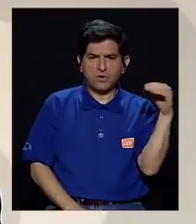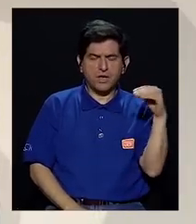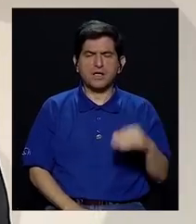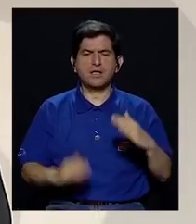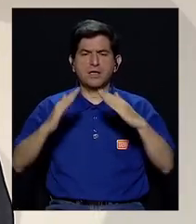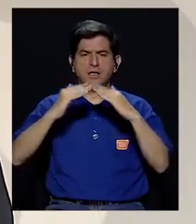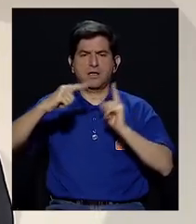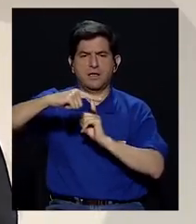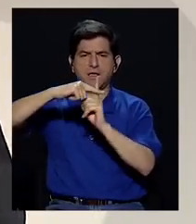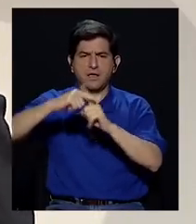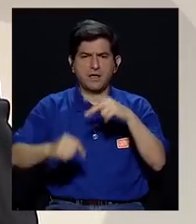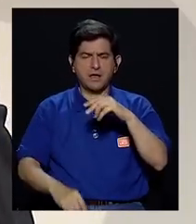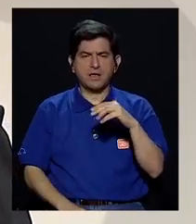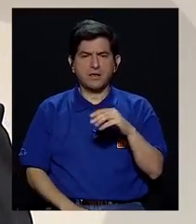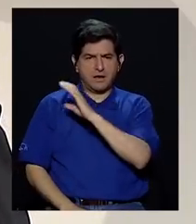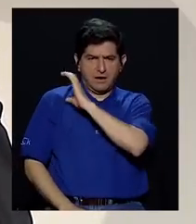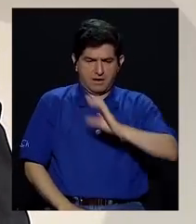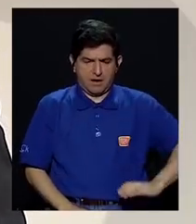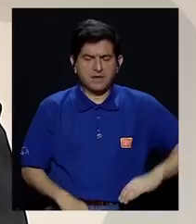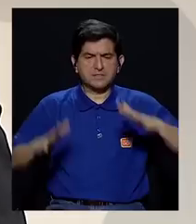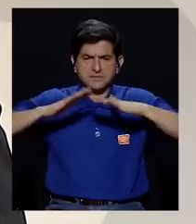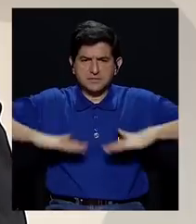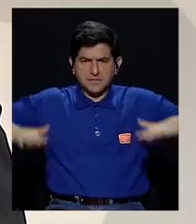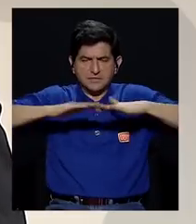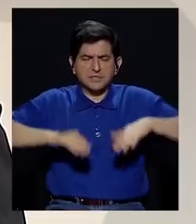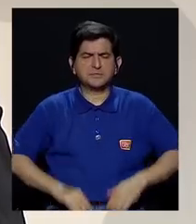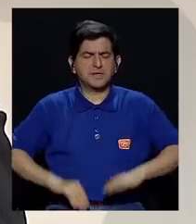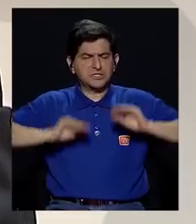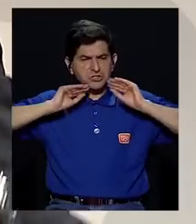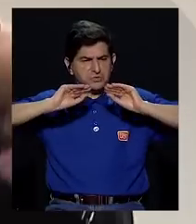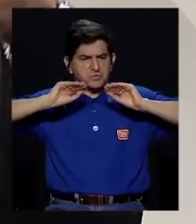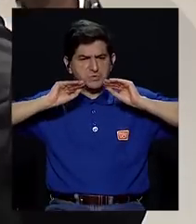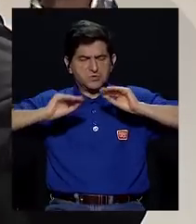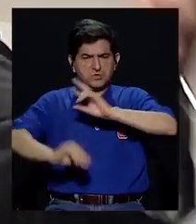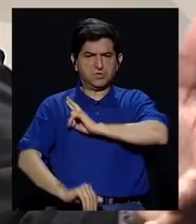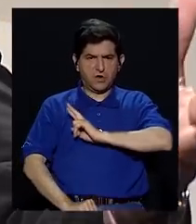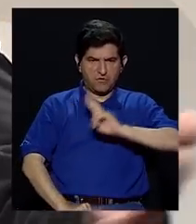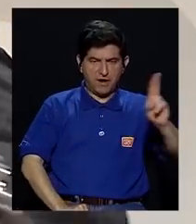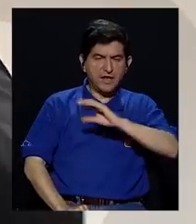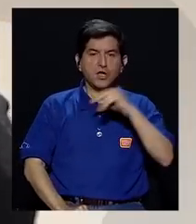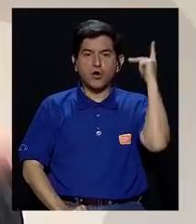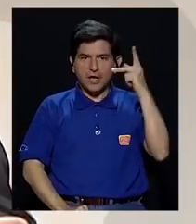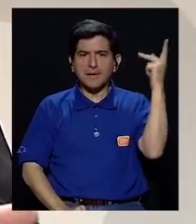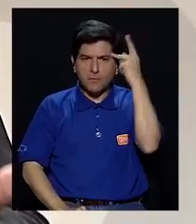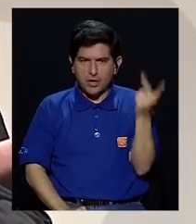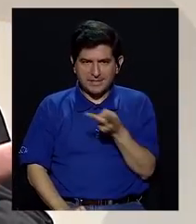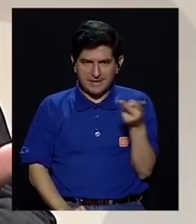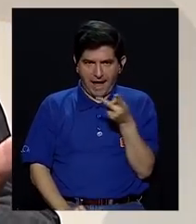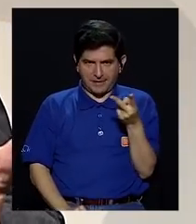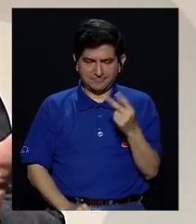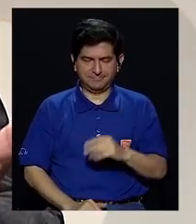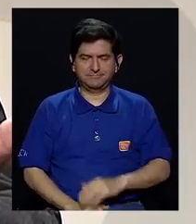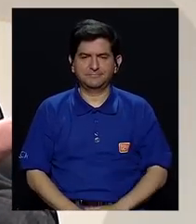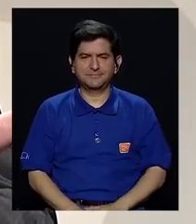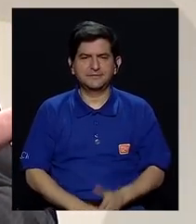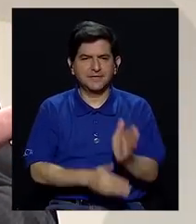iglesias cristianas son espacios donde se predica la religión y se predica la política. Exacto. Hay algo básico